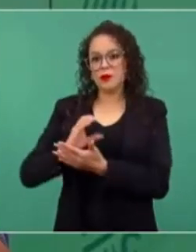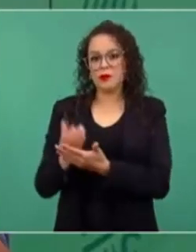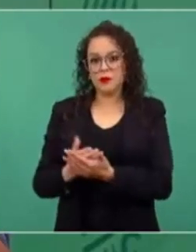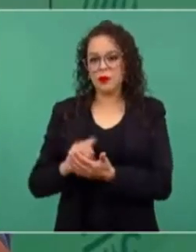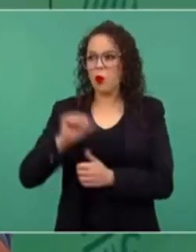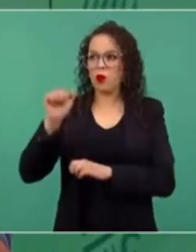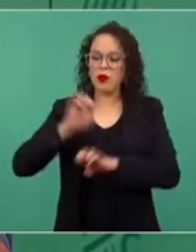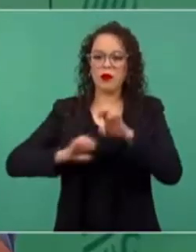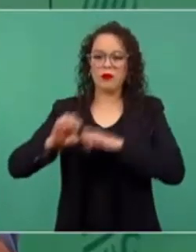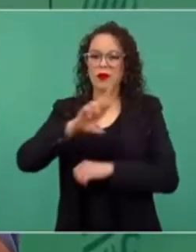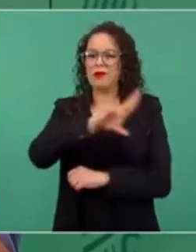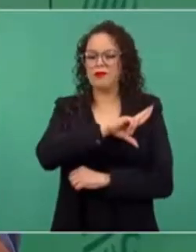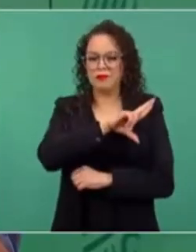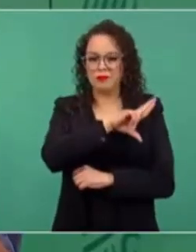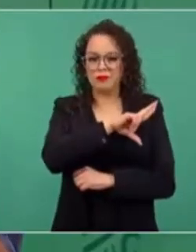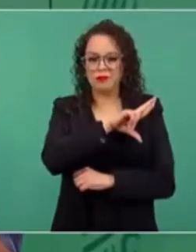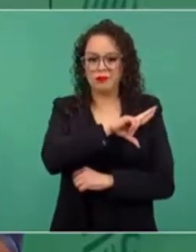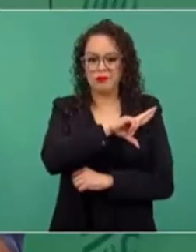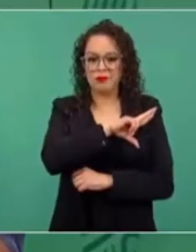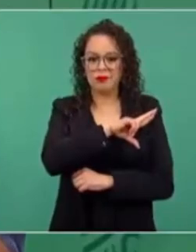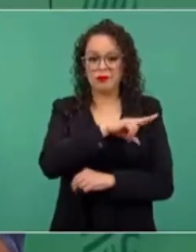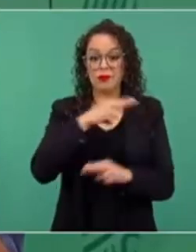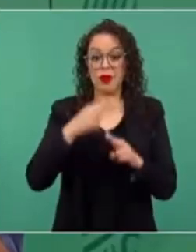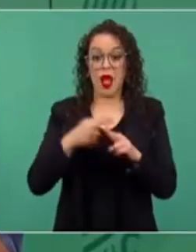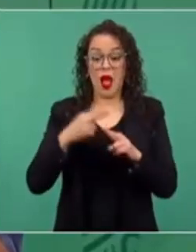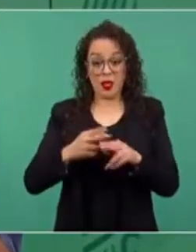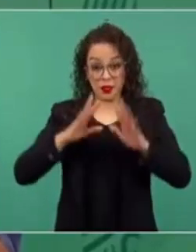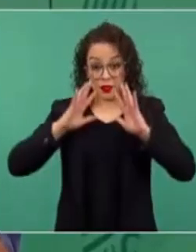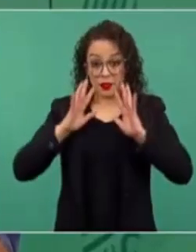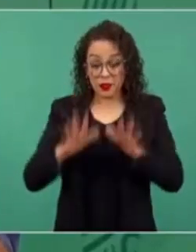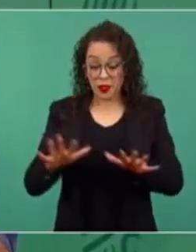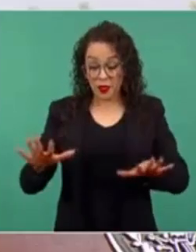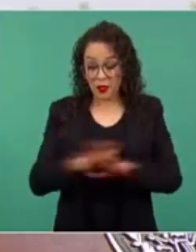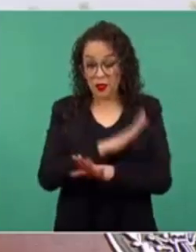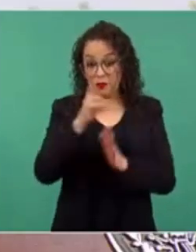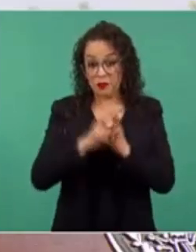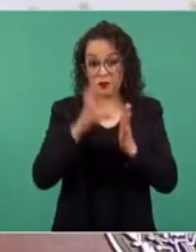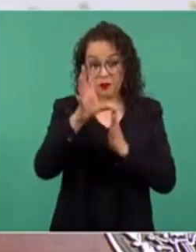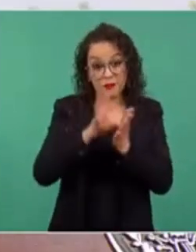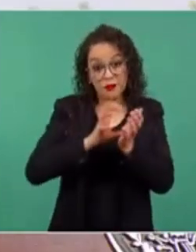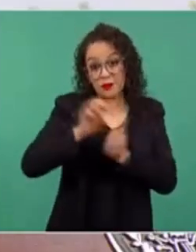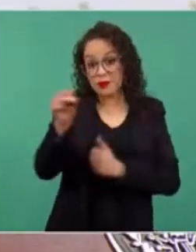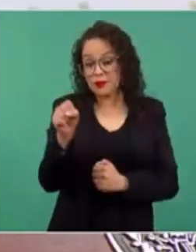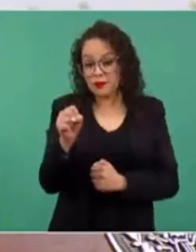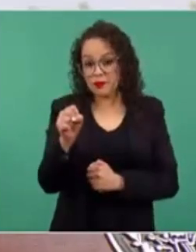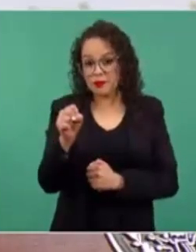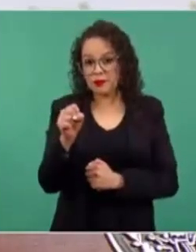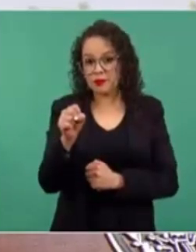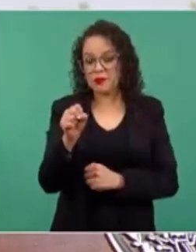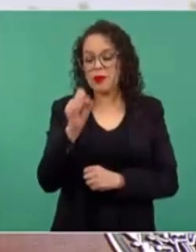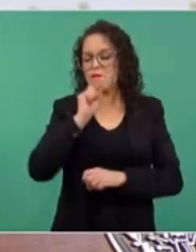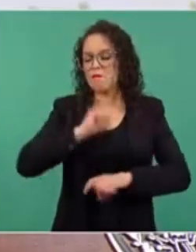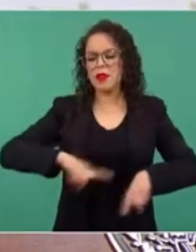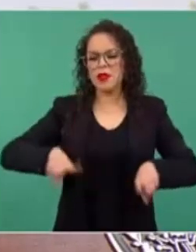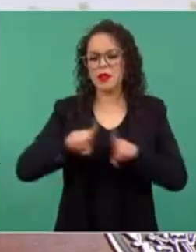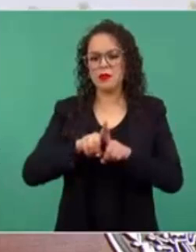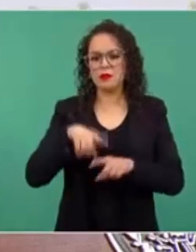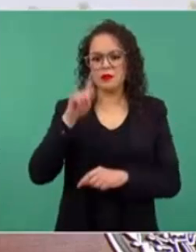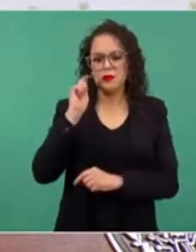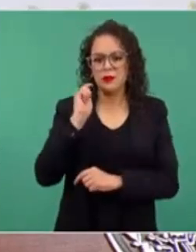hasta que se reforma la Constitución y al mismo tiempo de manera